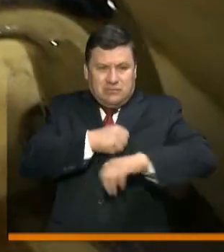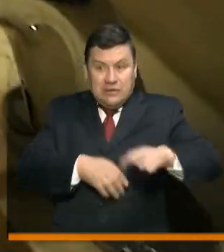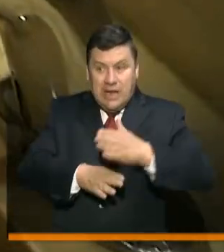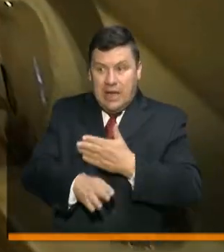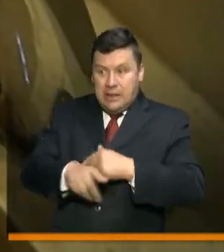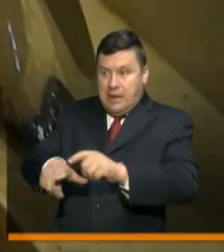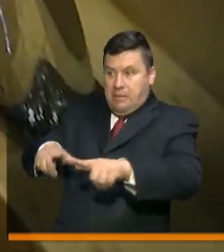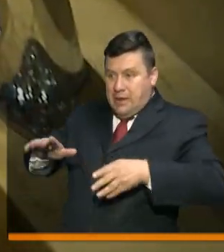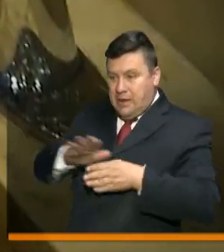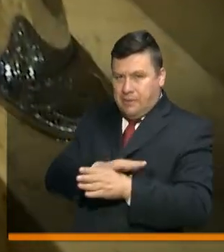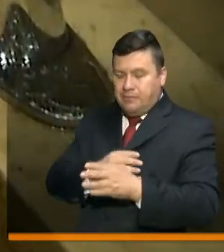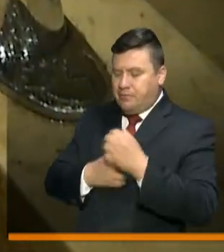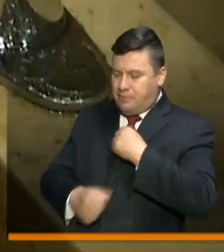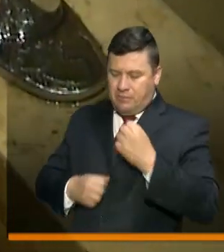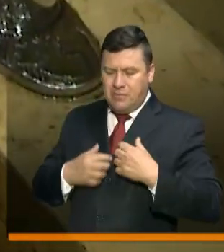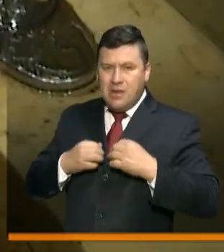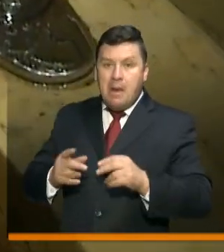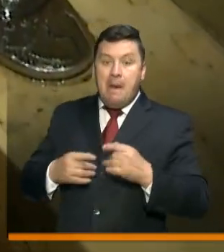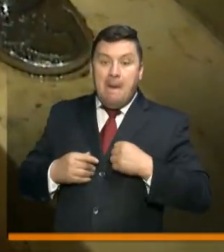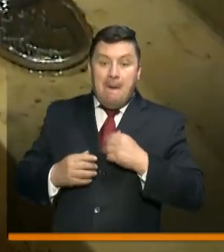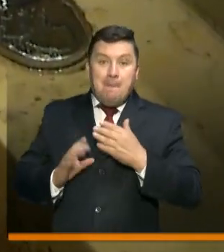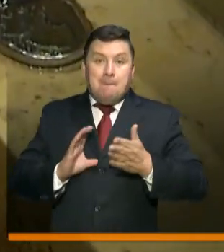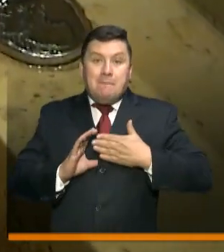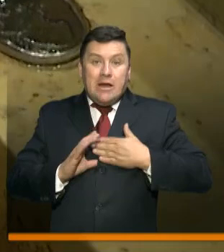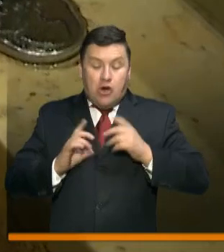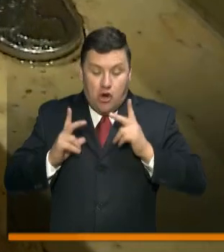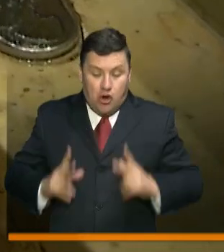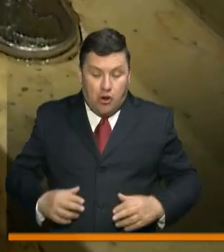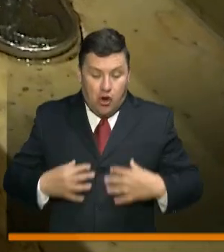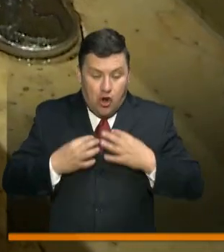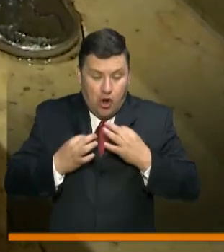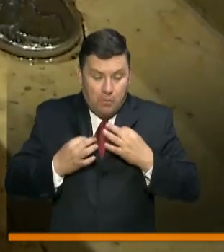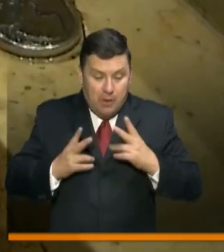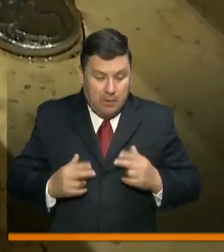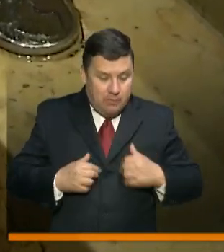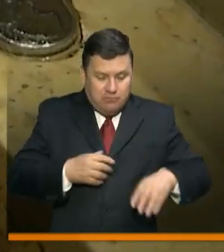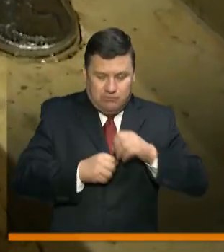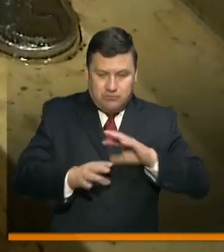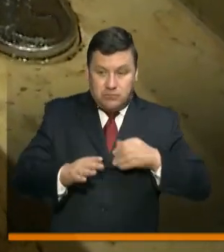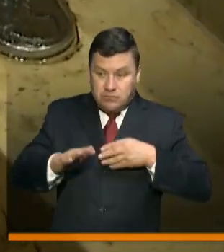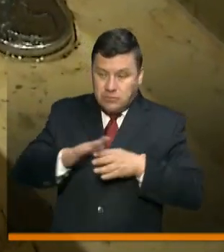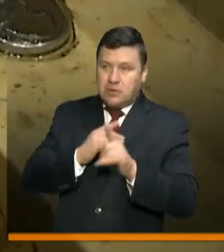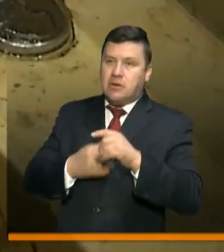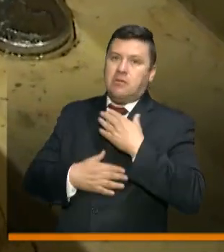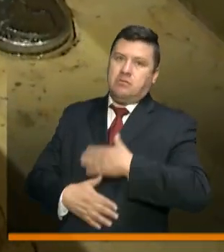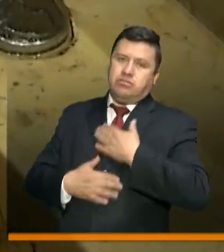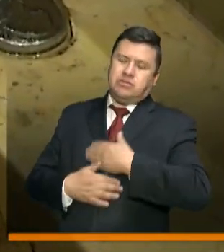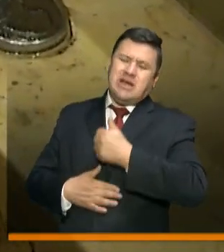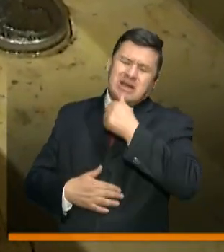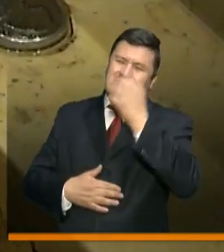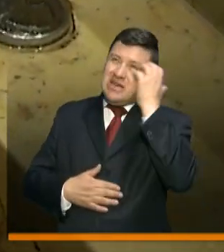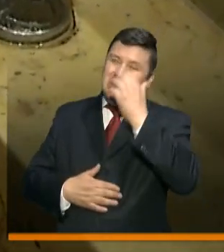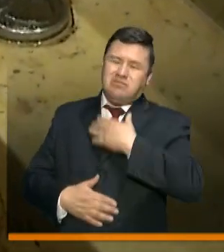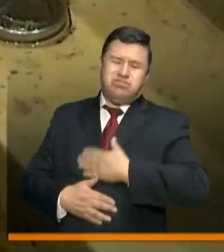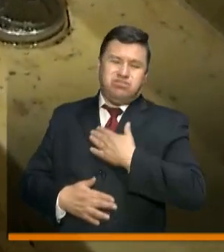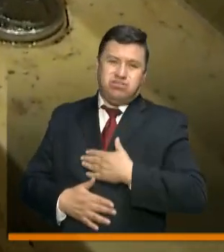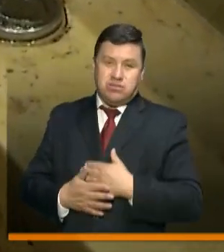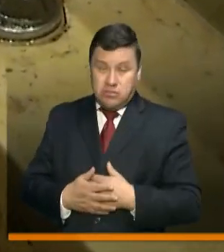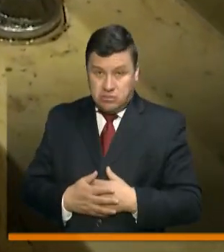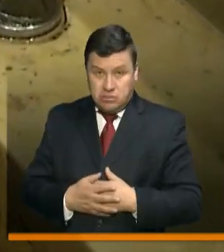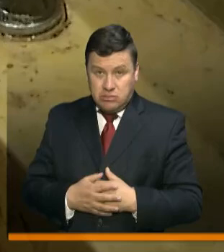habitación. Y mantenerla separada de prendas personales o familiares. Y apenas ingrese a la habitación, bañarse con abundante agua y jabón.